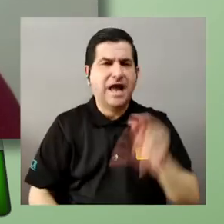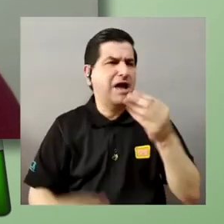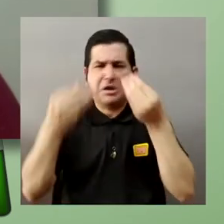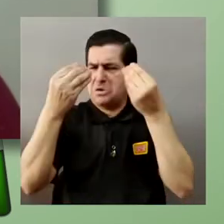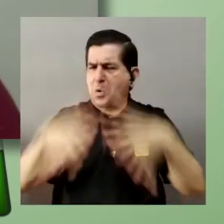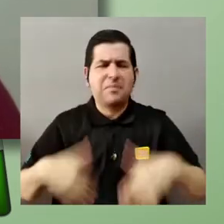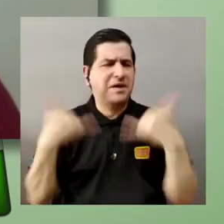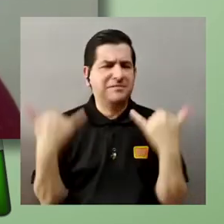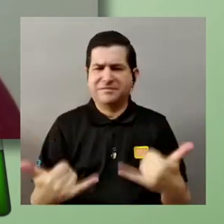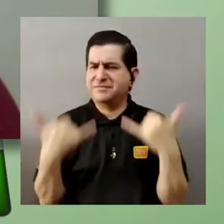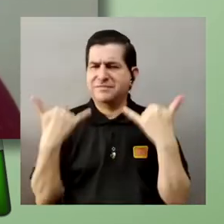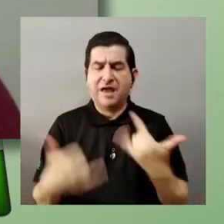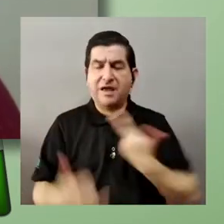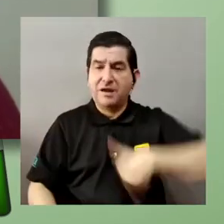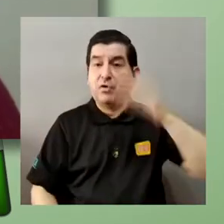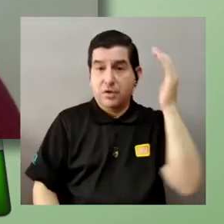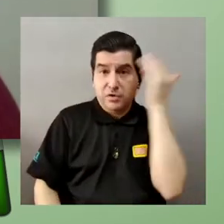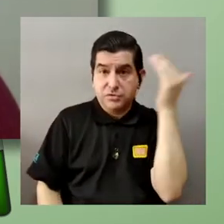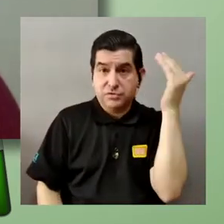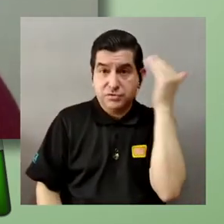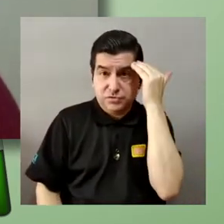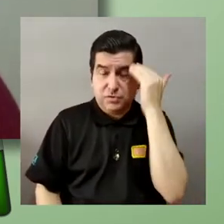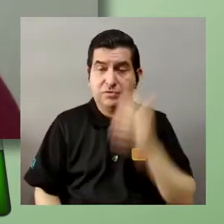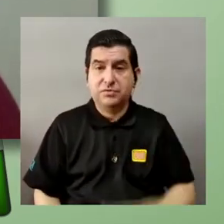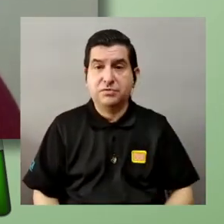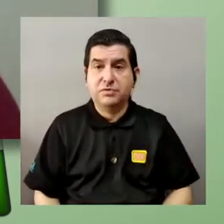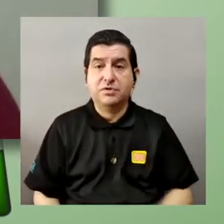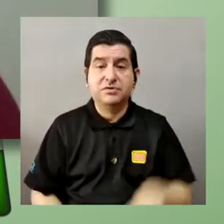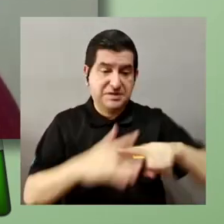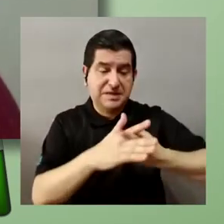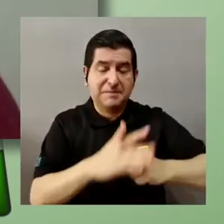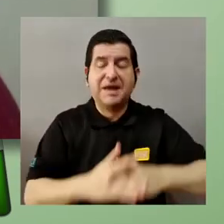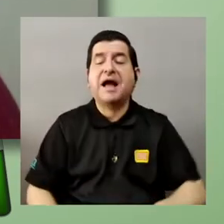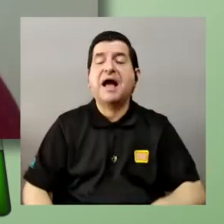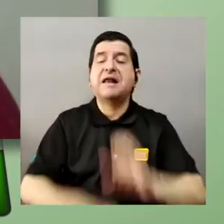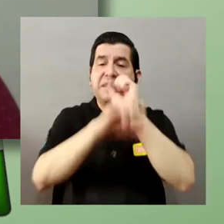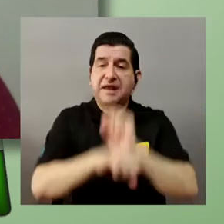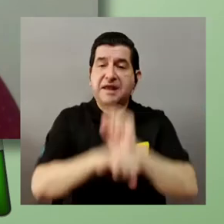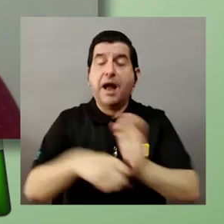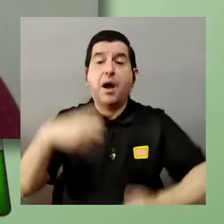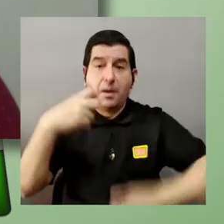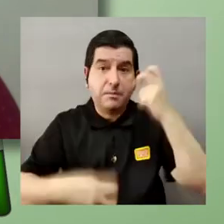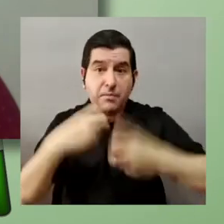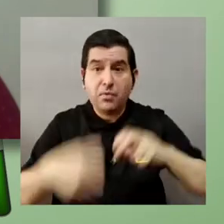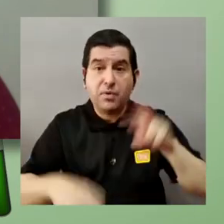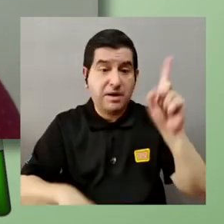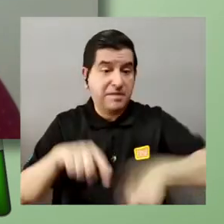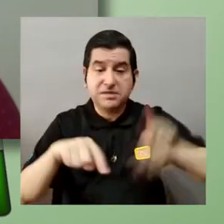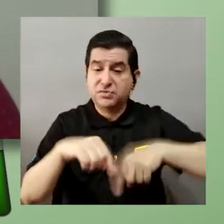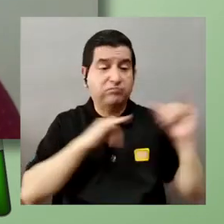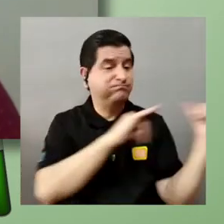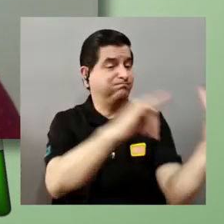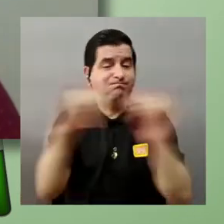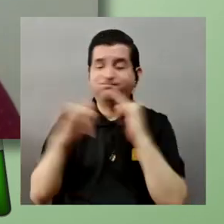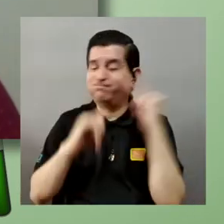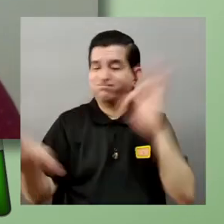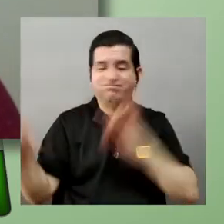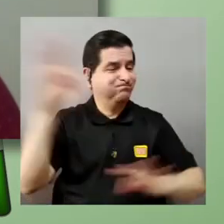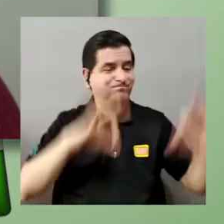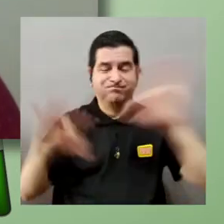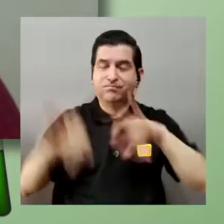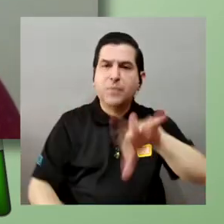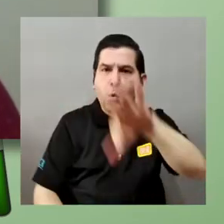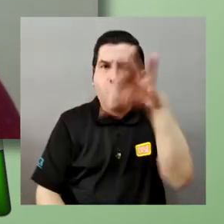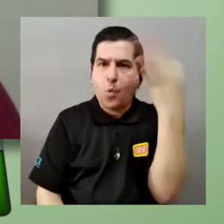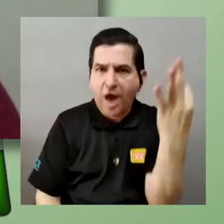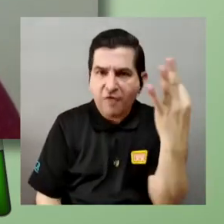por eso es que no ha perdido actualidad lo que conocemos la mecánica clásica porque hay problemas que no hemos logrado unificar en la